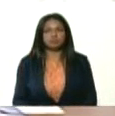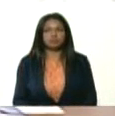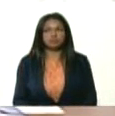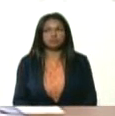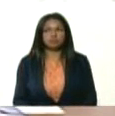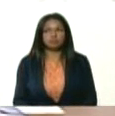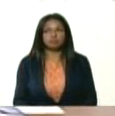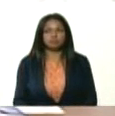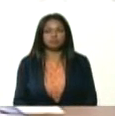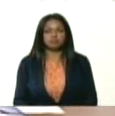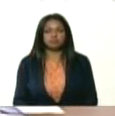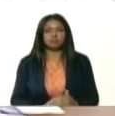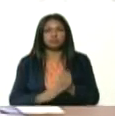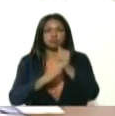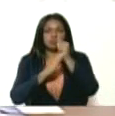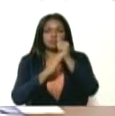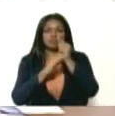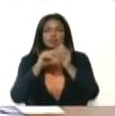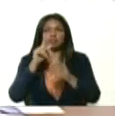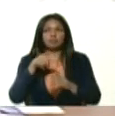A su comandante general,